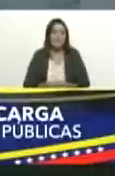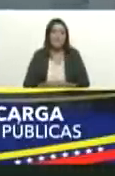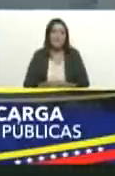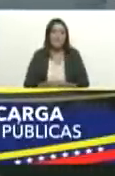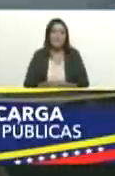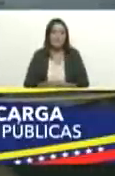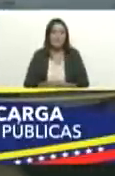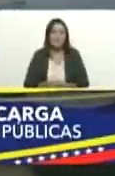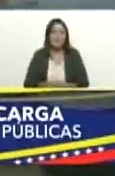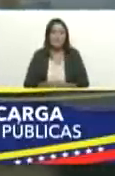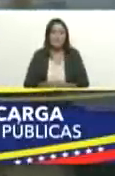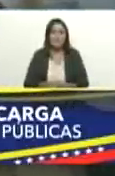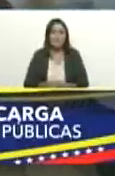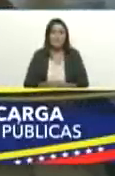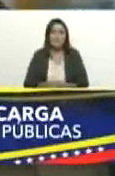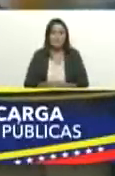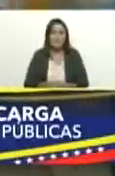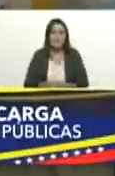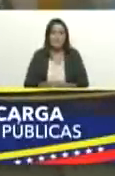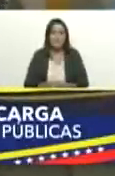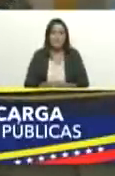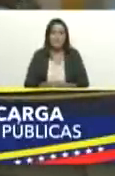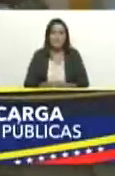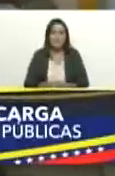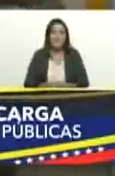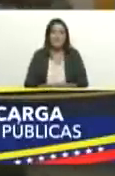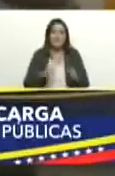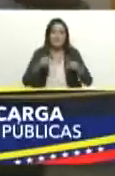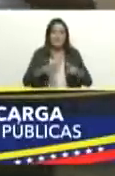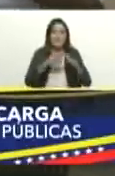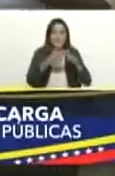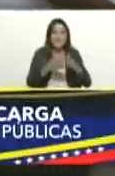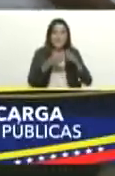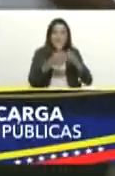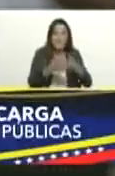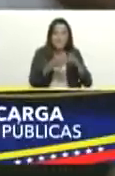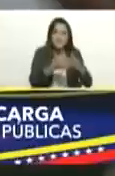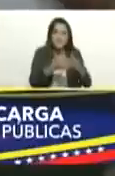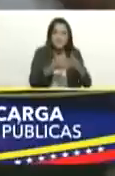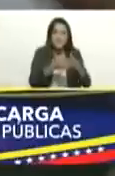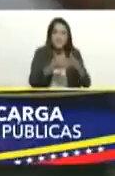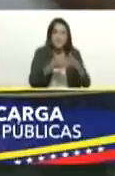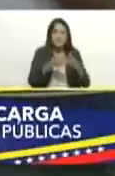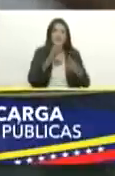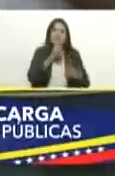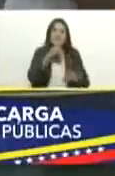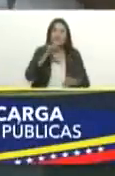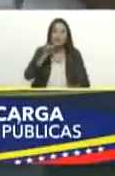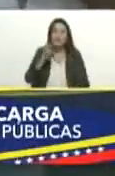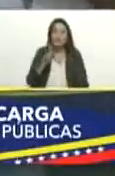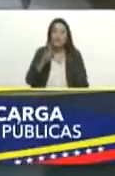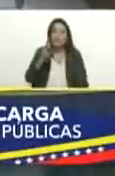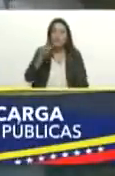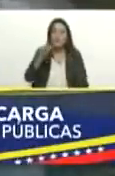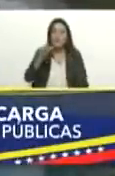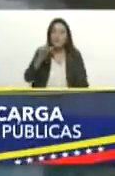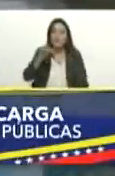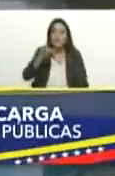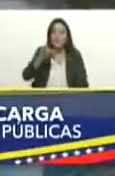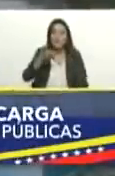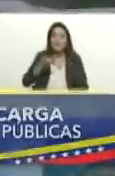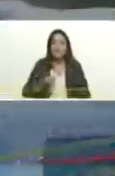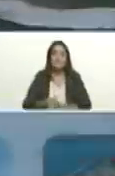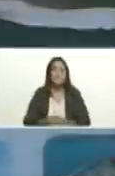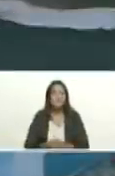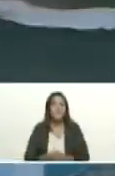país tenemos de informar que este tipo de embarcación es conocida como supply su nombre que lleva el victorioso